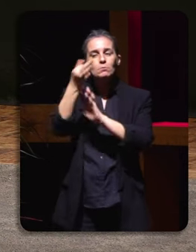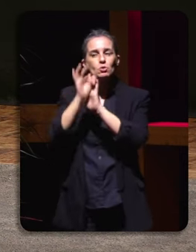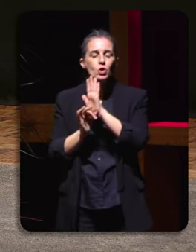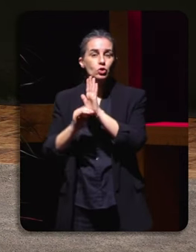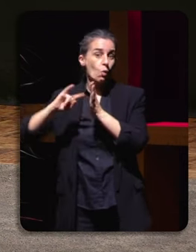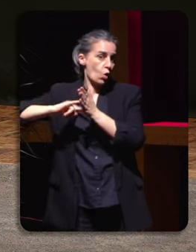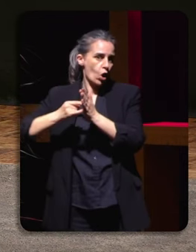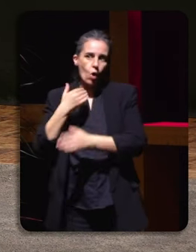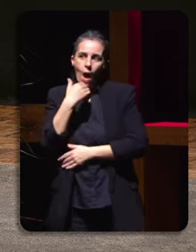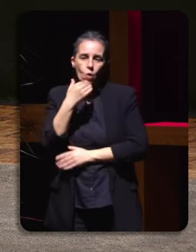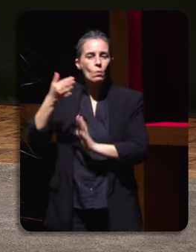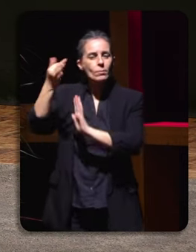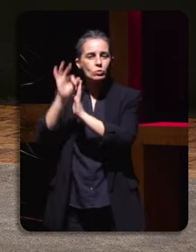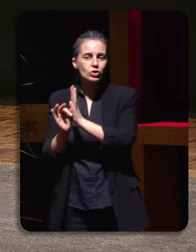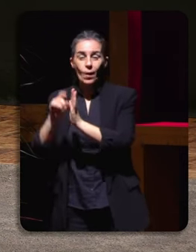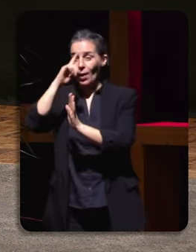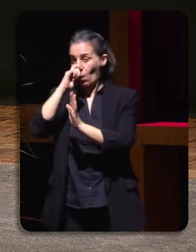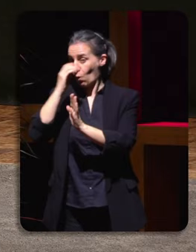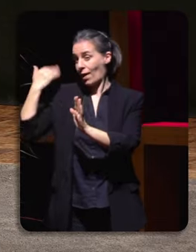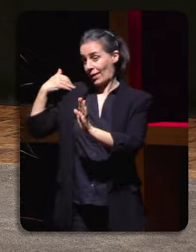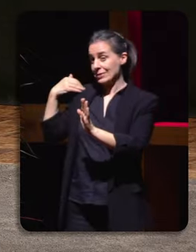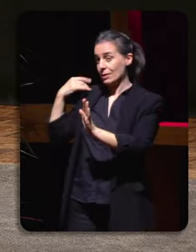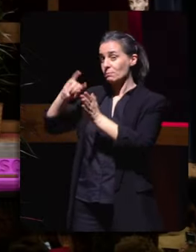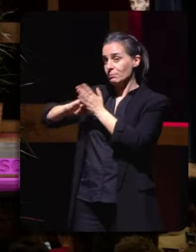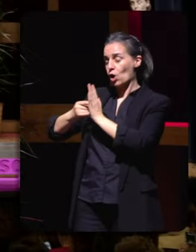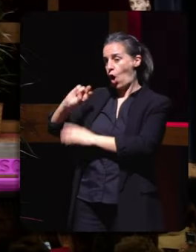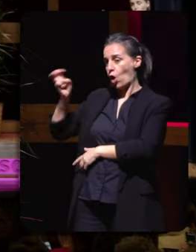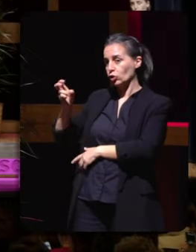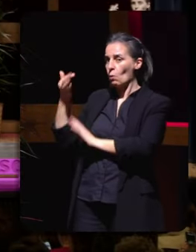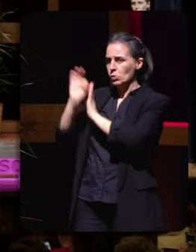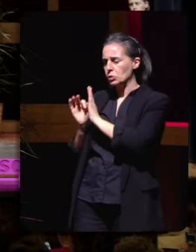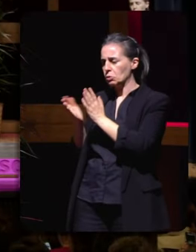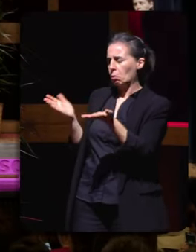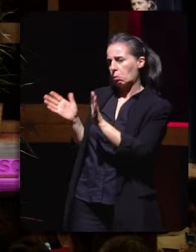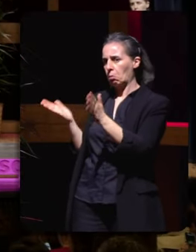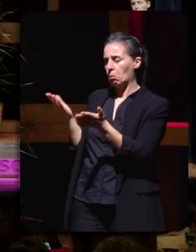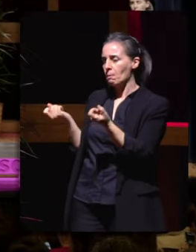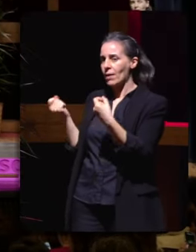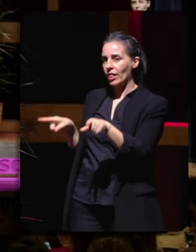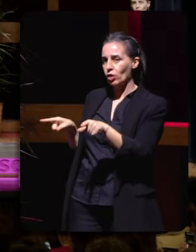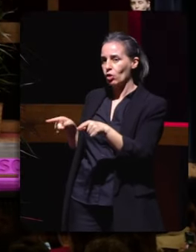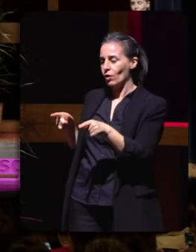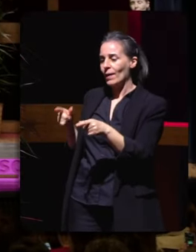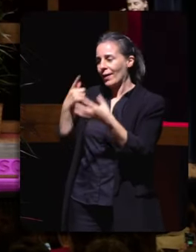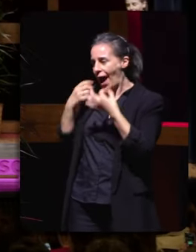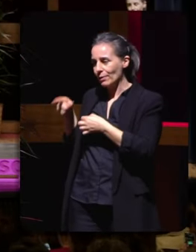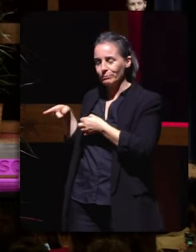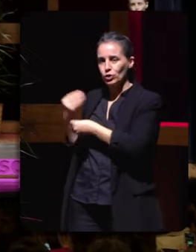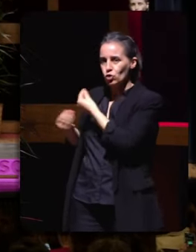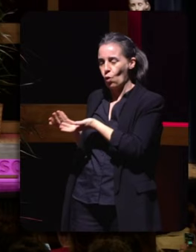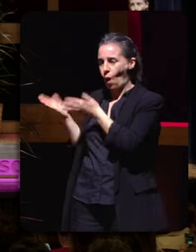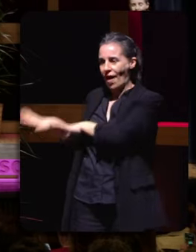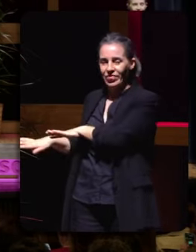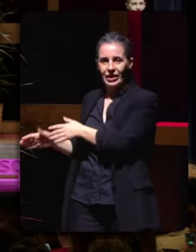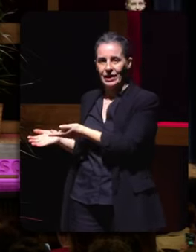proxecto que, con un presuposto, un orzamento similar, non se levou a cabo, tamén estás, de algún xeito, enfocando esa información